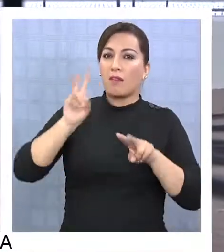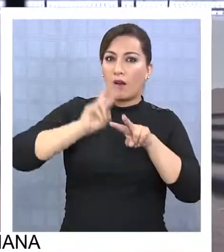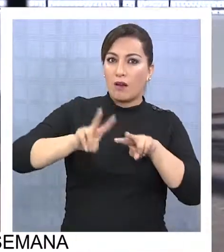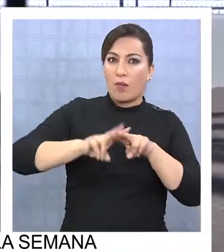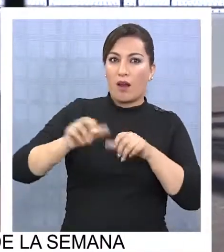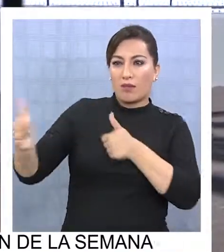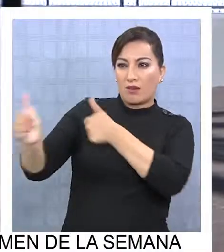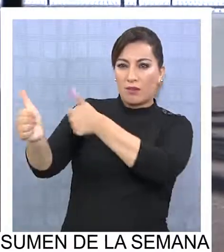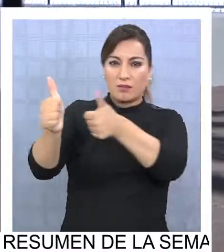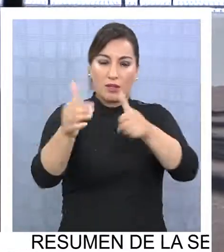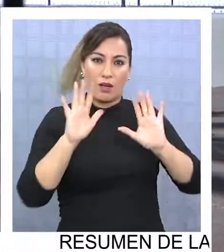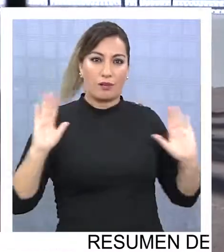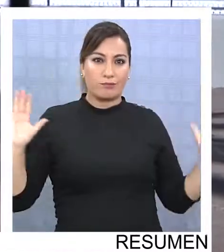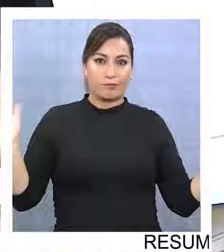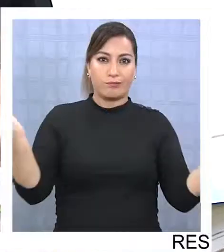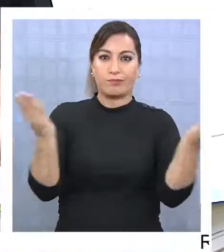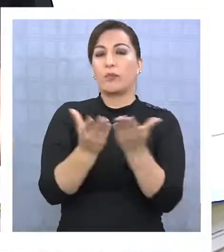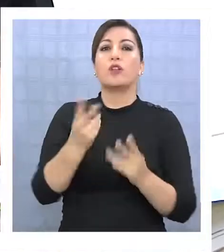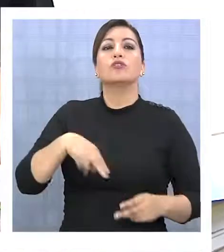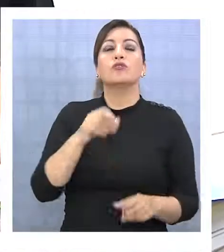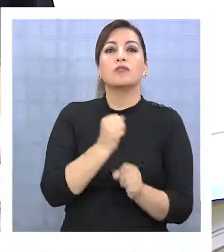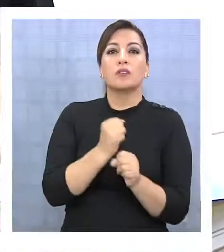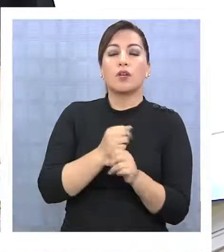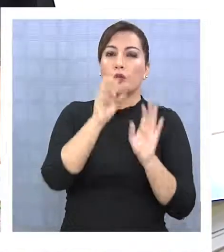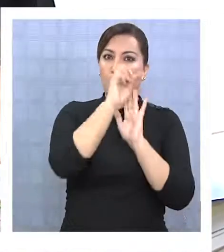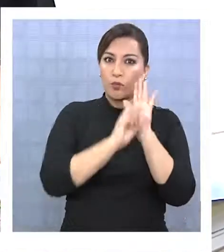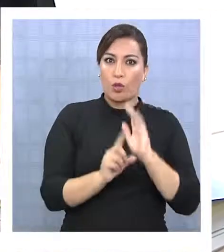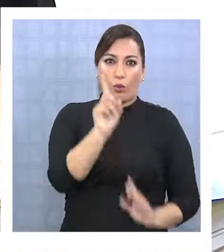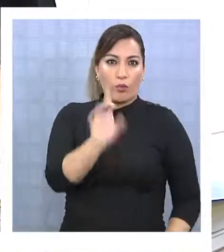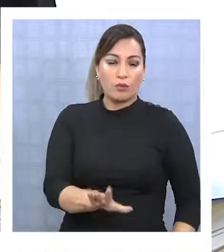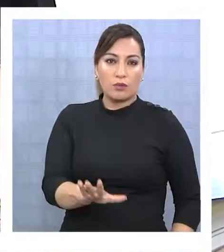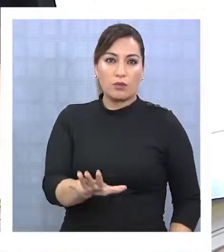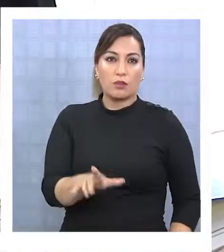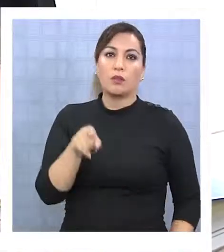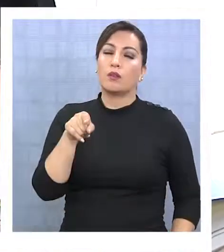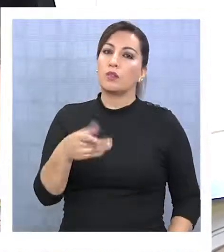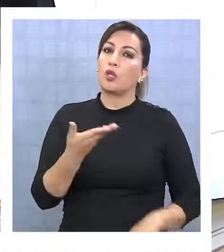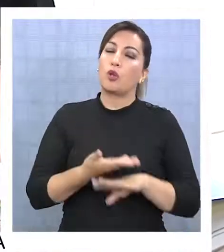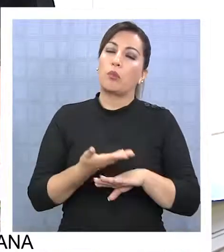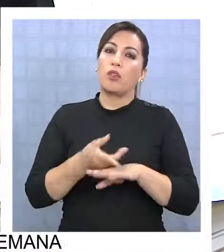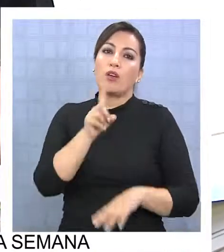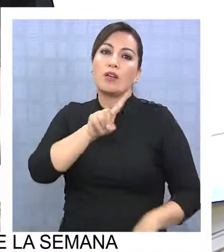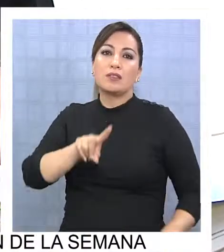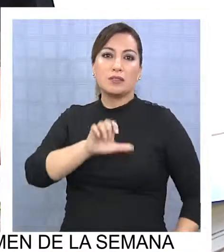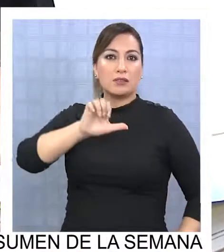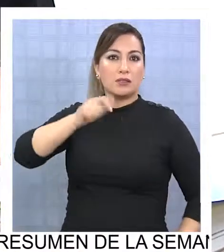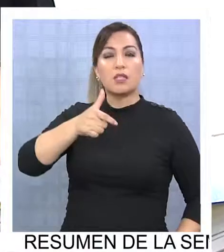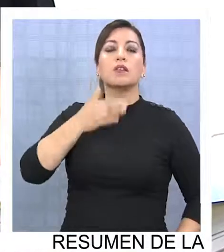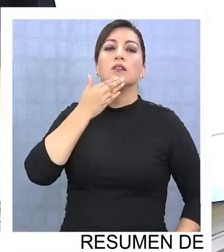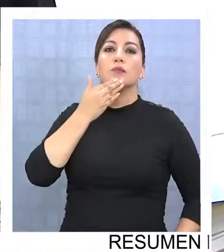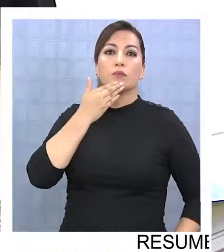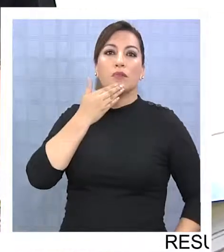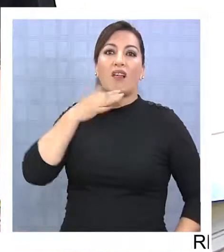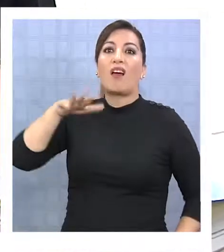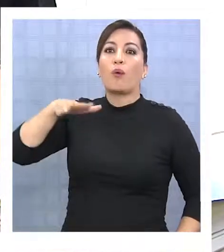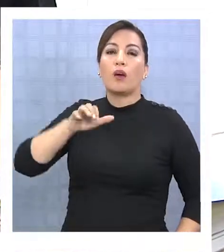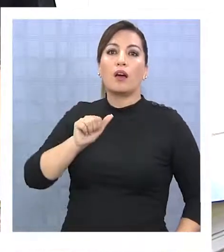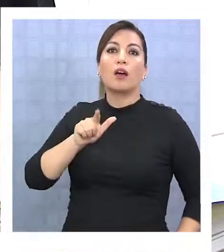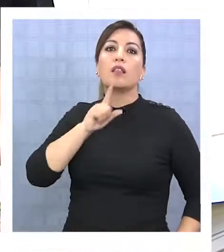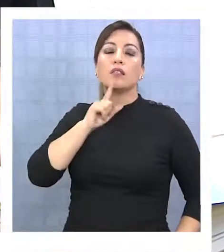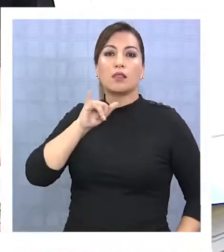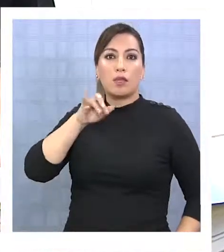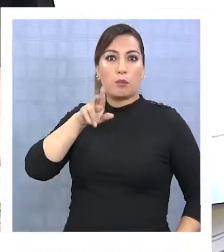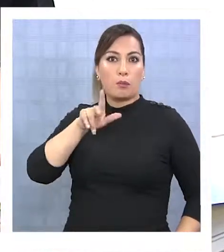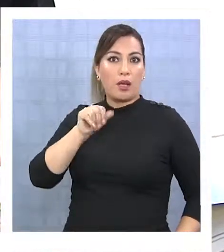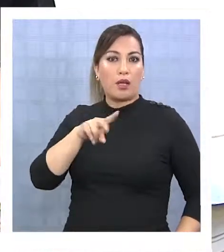todo su entorno. Estamos trabajando ahí en un proyecto unitario, porque así lo pidió la SEC y también Agua del Altiplano, o sea, no